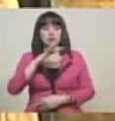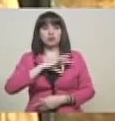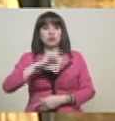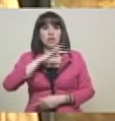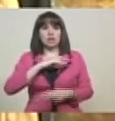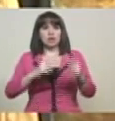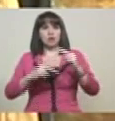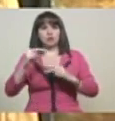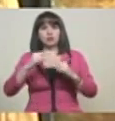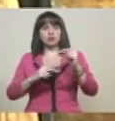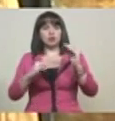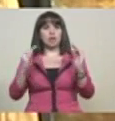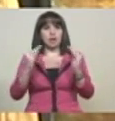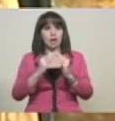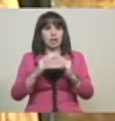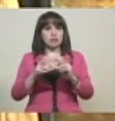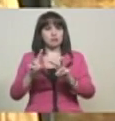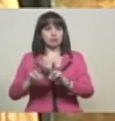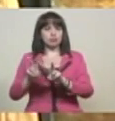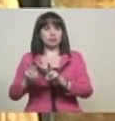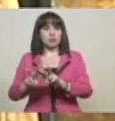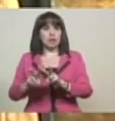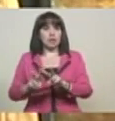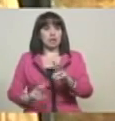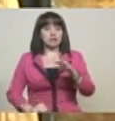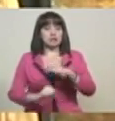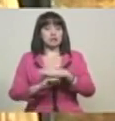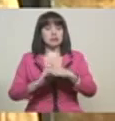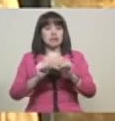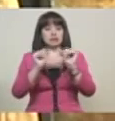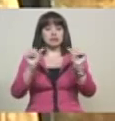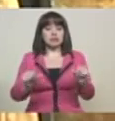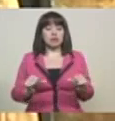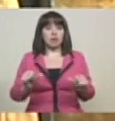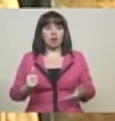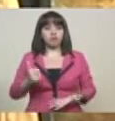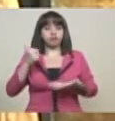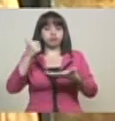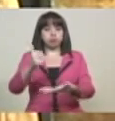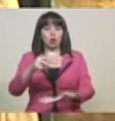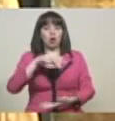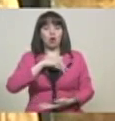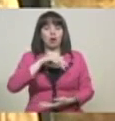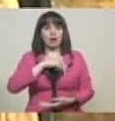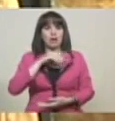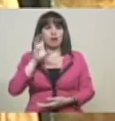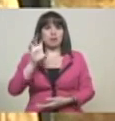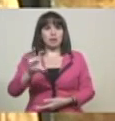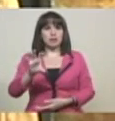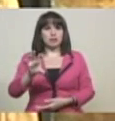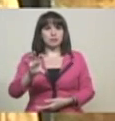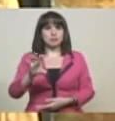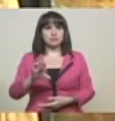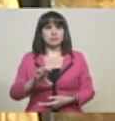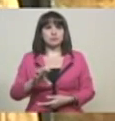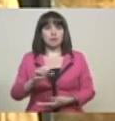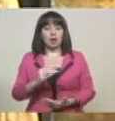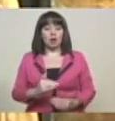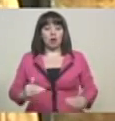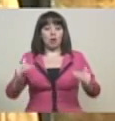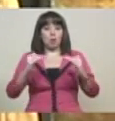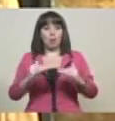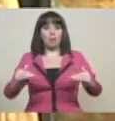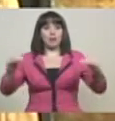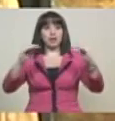viviendas, para poder respaldar el sistema de bonos, de los carnés, de la patria, para poder respaldar los aumentos